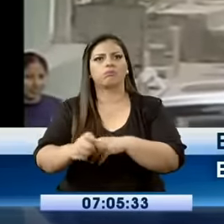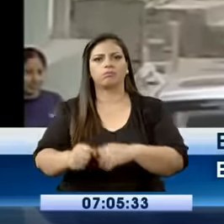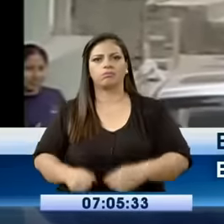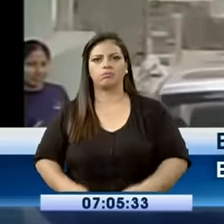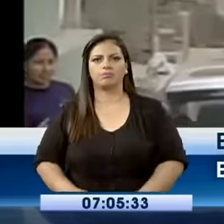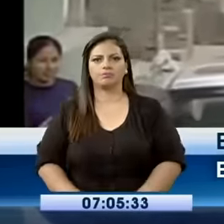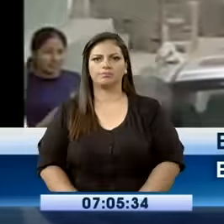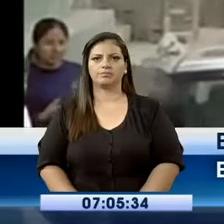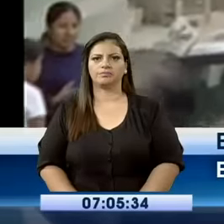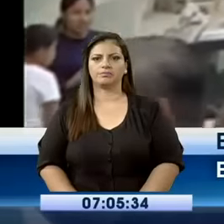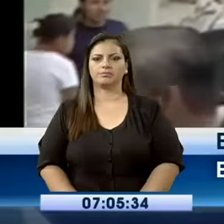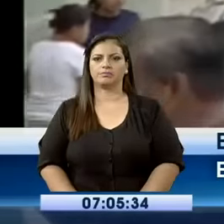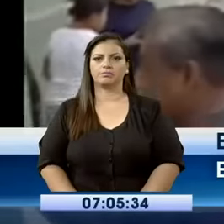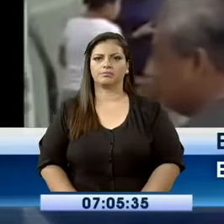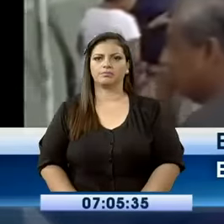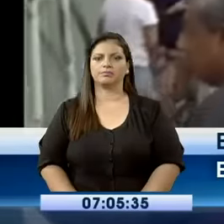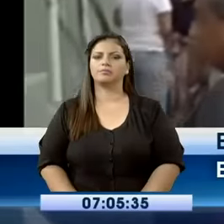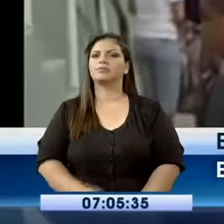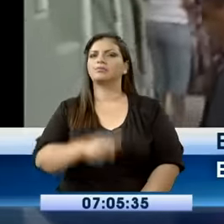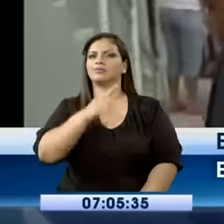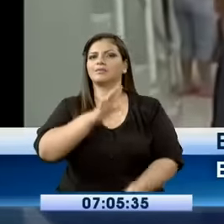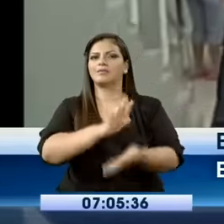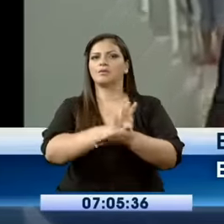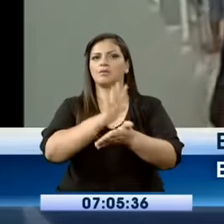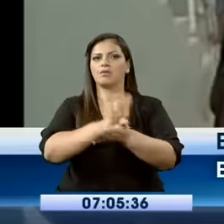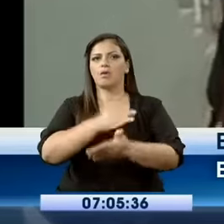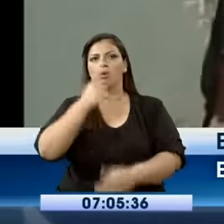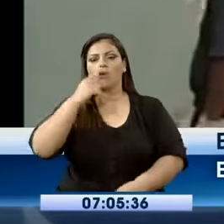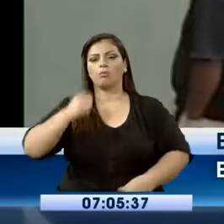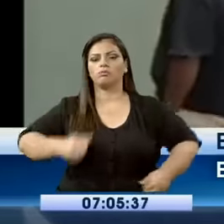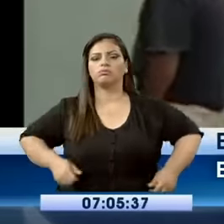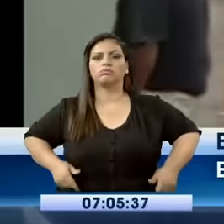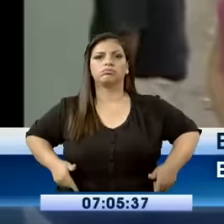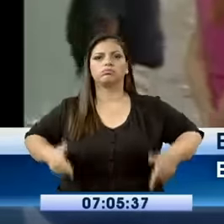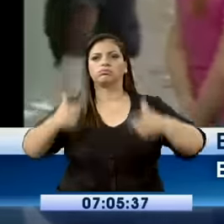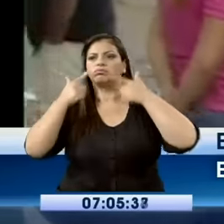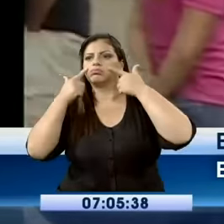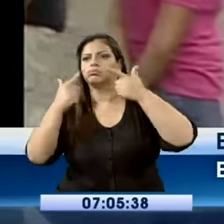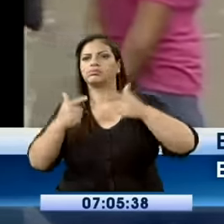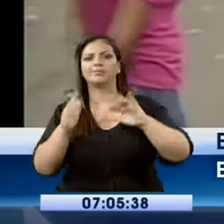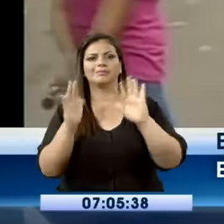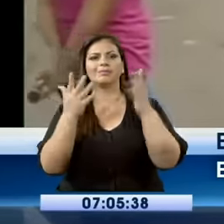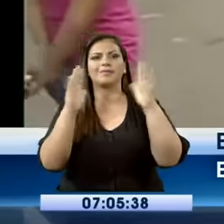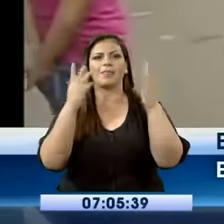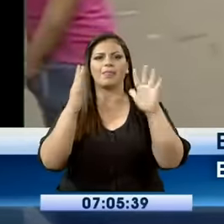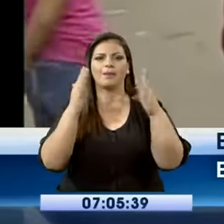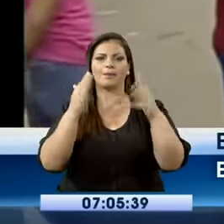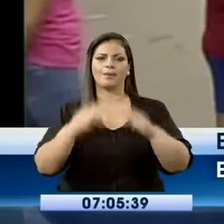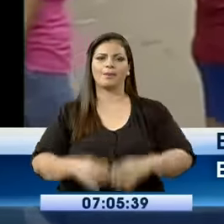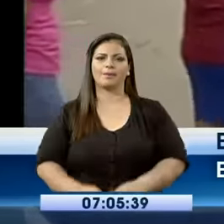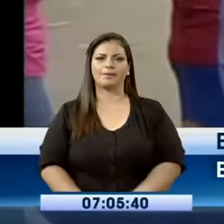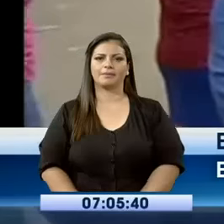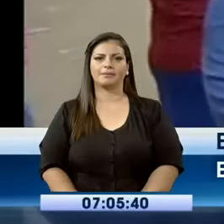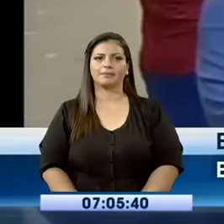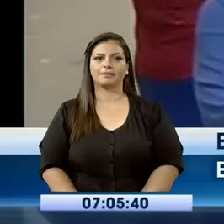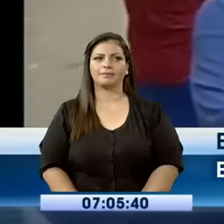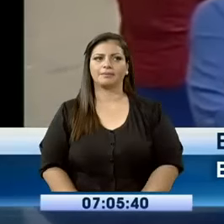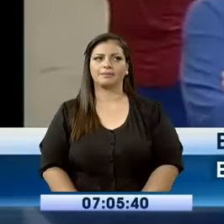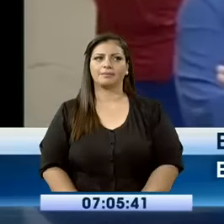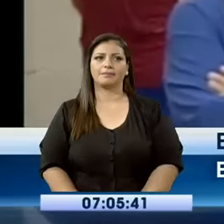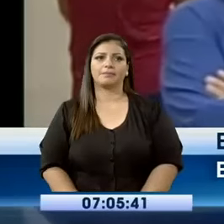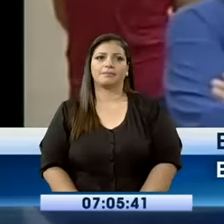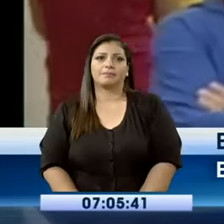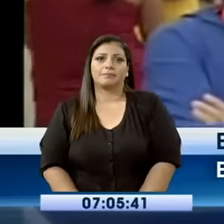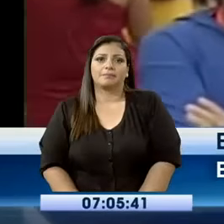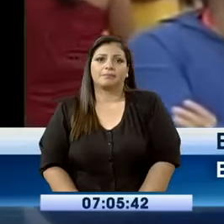pero aquí no hay ni siquiera un guardia de seguridad? no hay nadie de quien nos cuide la escuela, solo nosotros que vemos. Pero ya lo coge el sueño, pues ya cómo